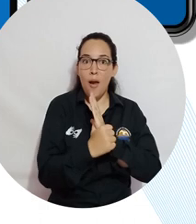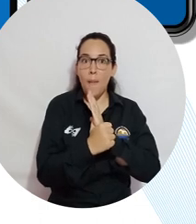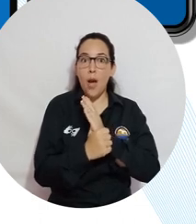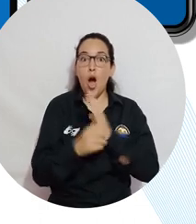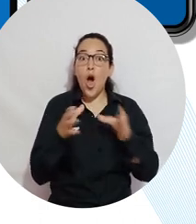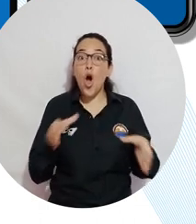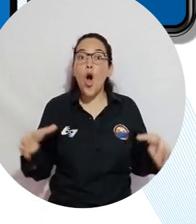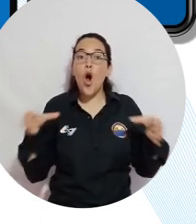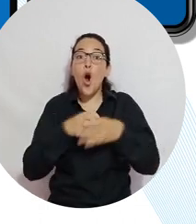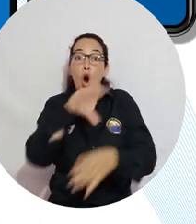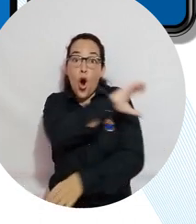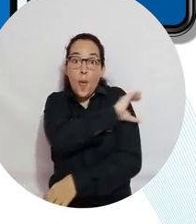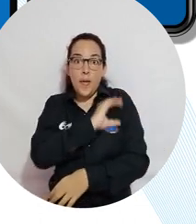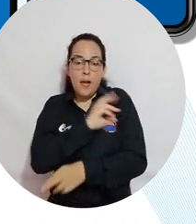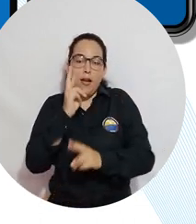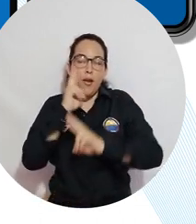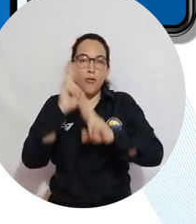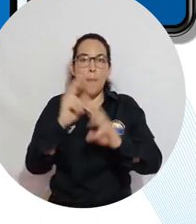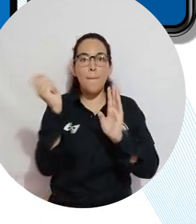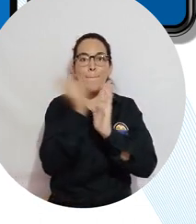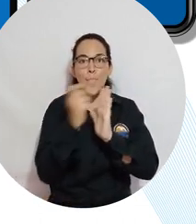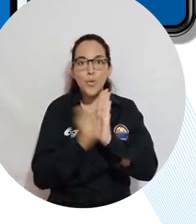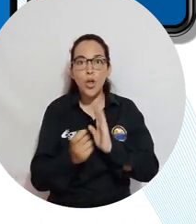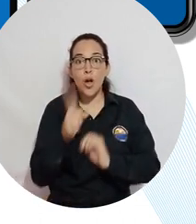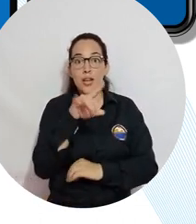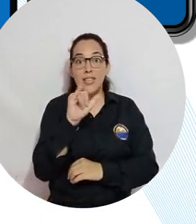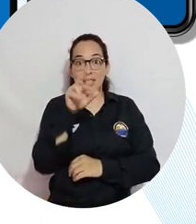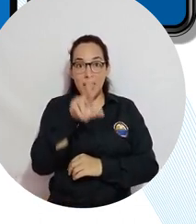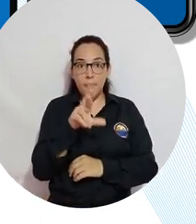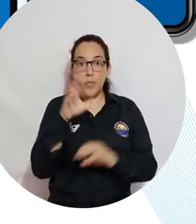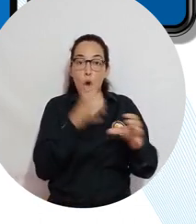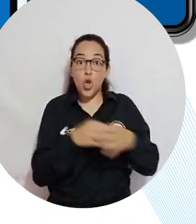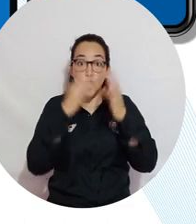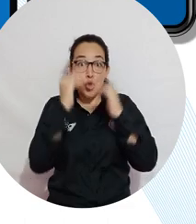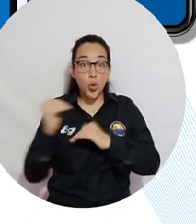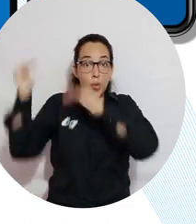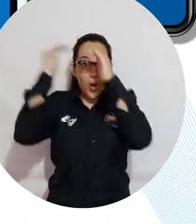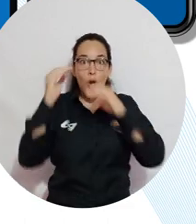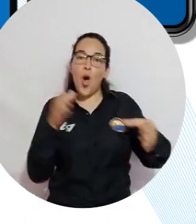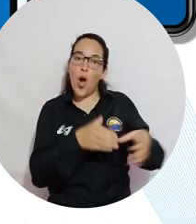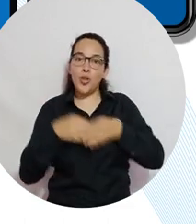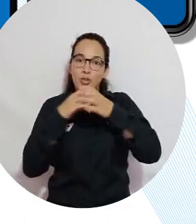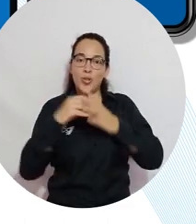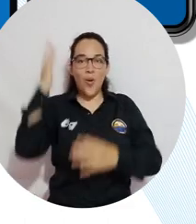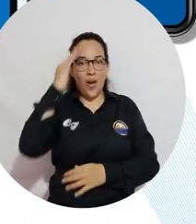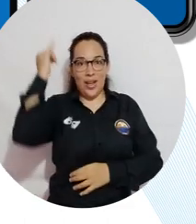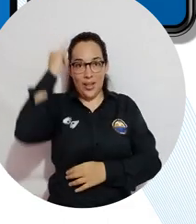programas, comité interno de asignación y reconocimiento de puntaje CIAR, consejo superior y consejo académico.